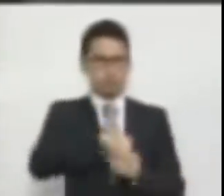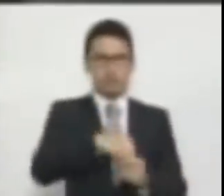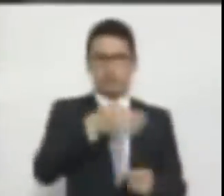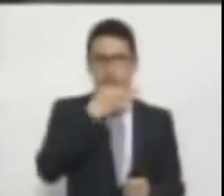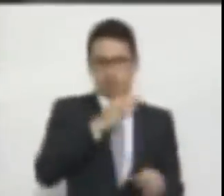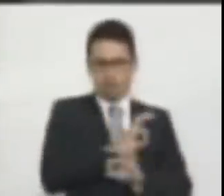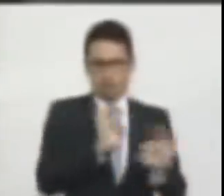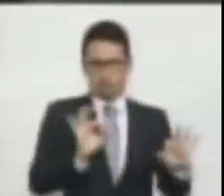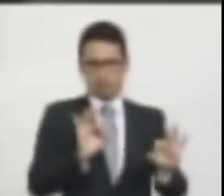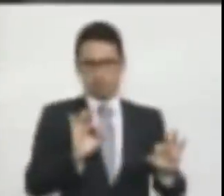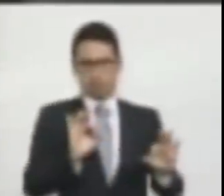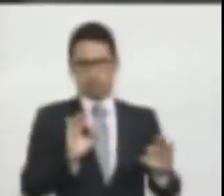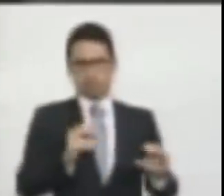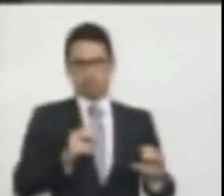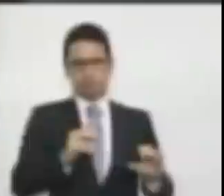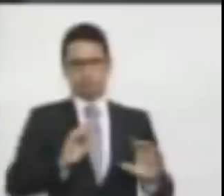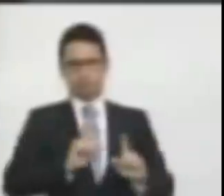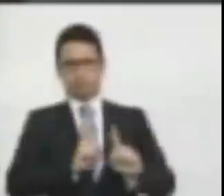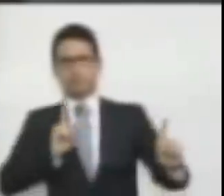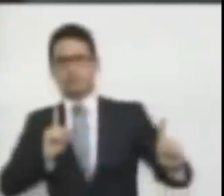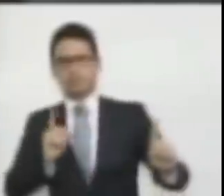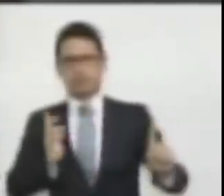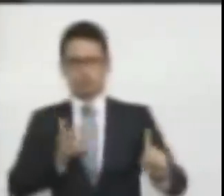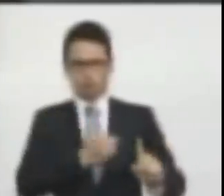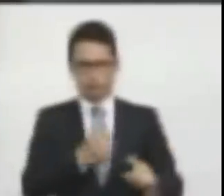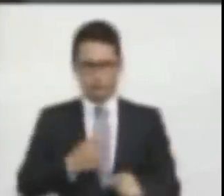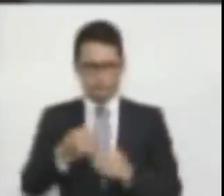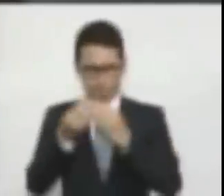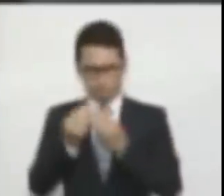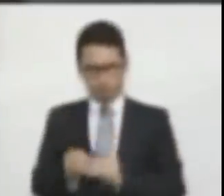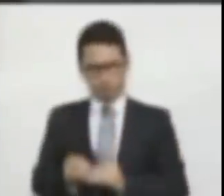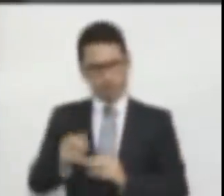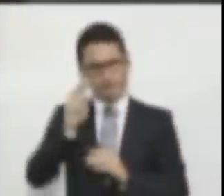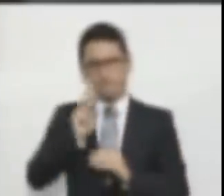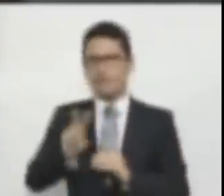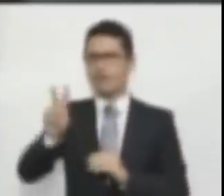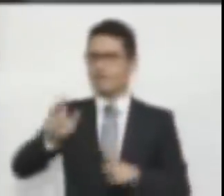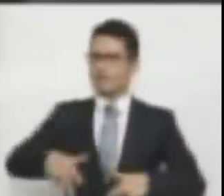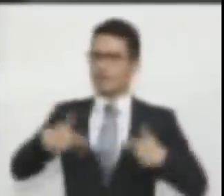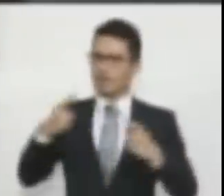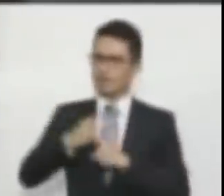gay y para quienes tenemos otra forma de mirar la vida.